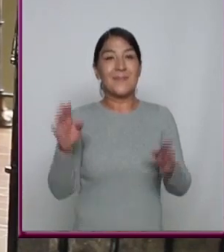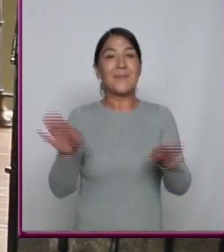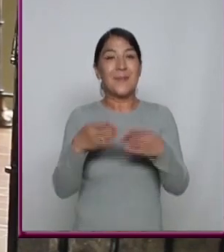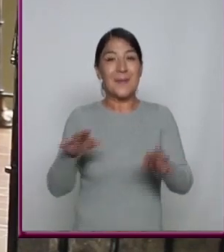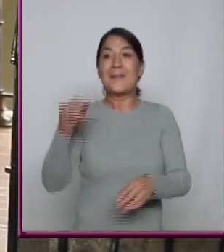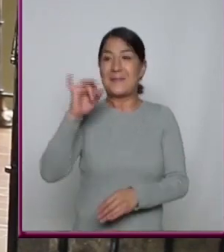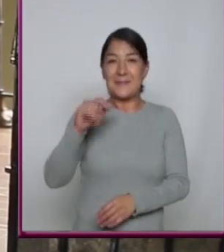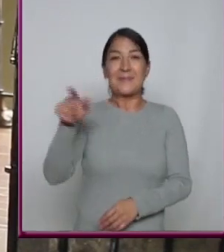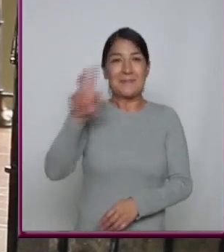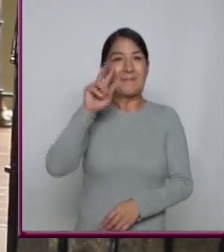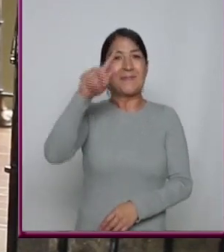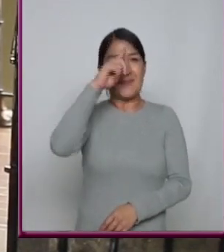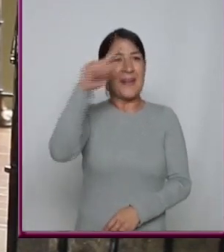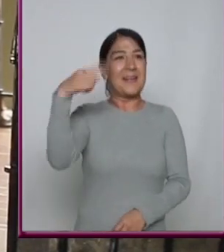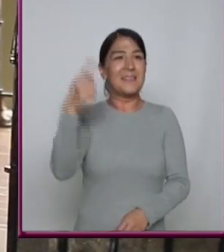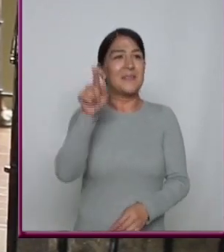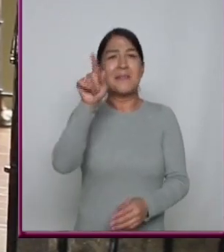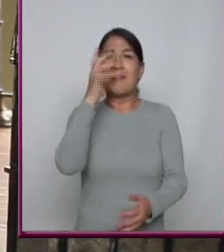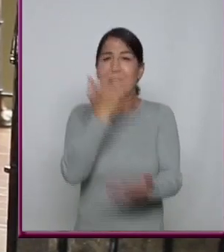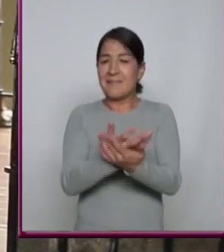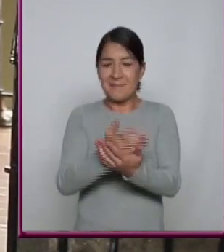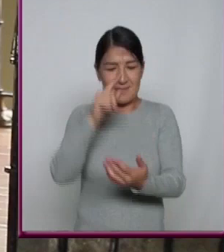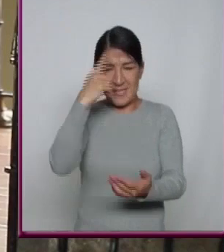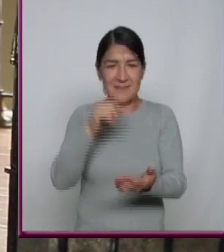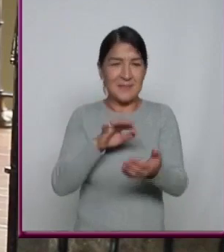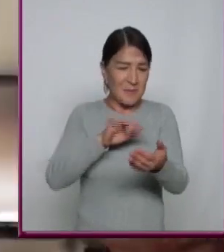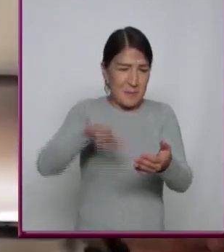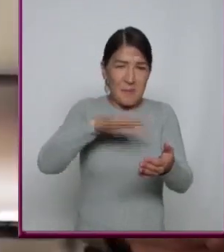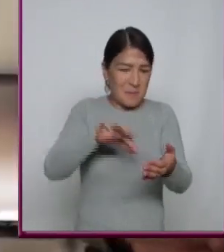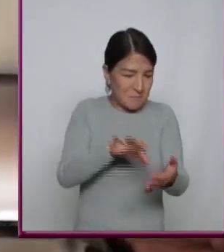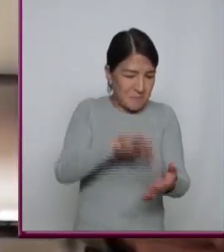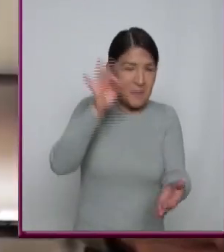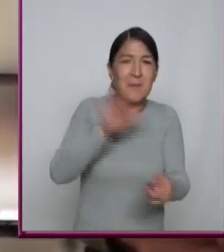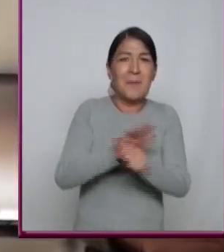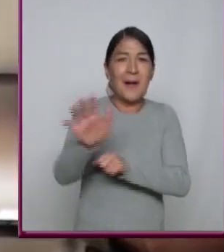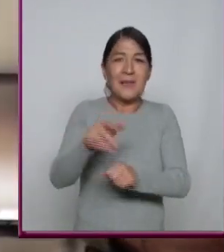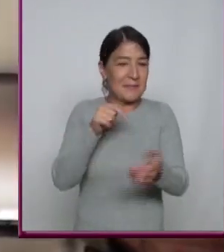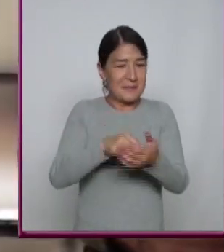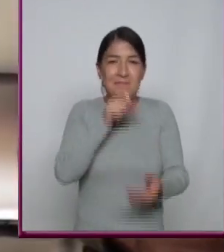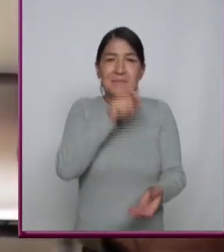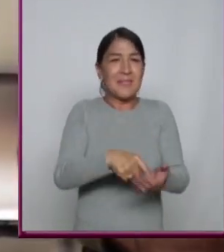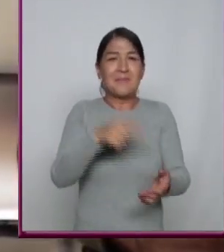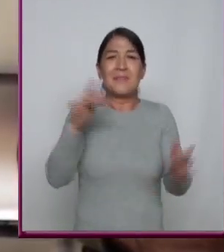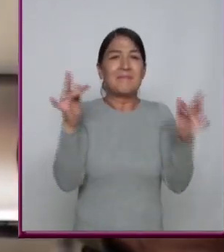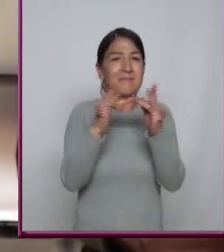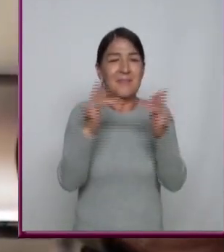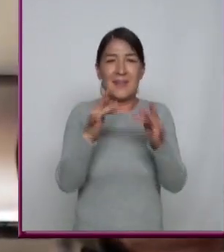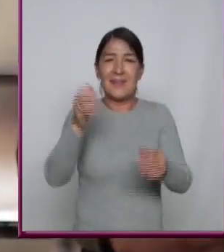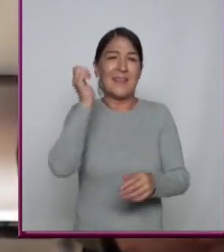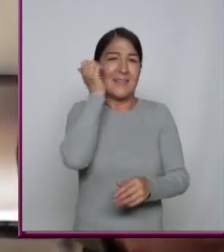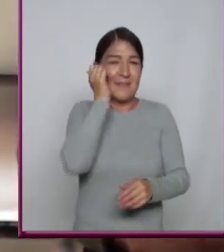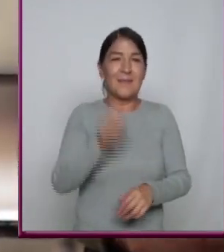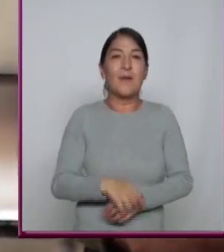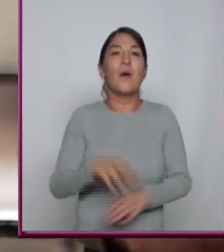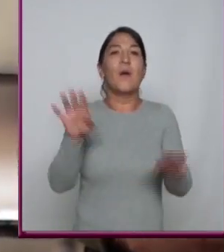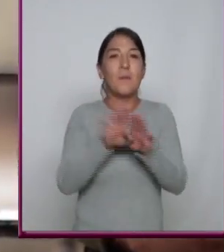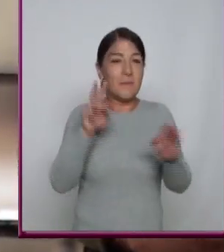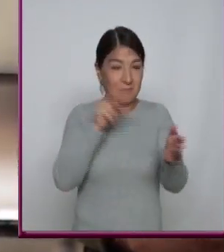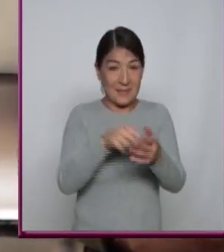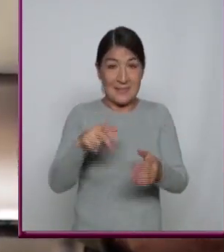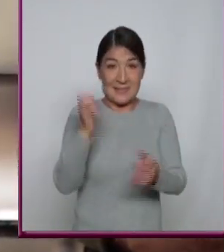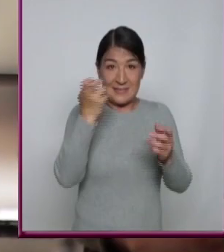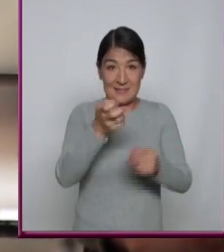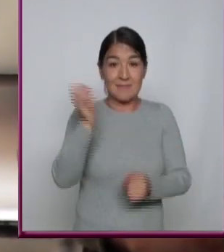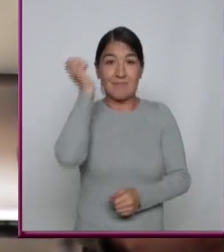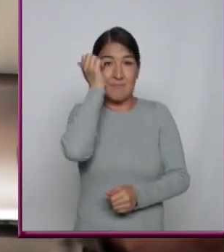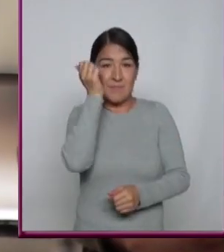Fácil ¿Verdad? Basta con buscar Algo que queremos Escuchar Todo desde nuestro teléfono Eso es Porque tenemos Mucha música